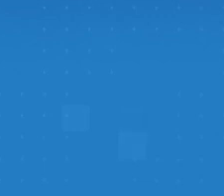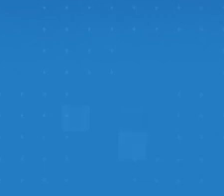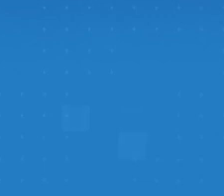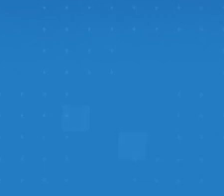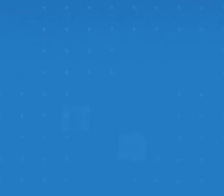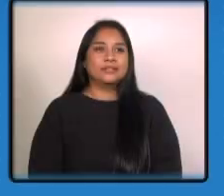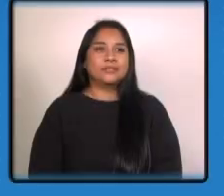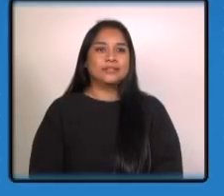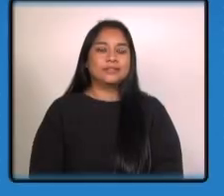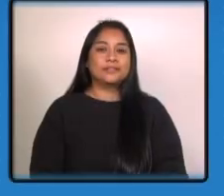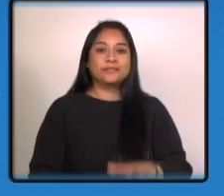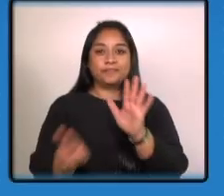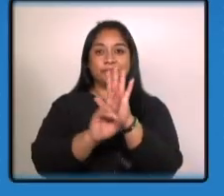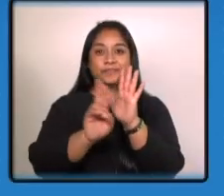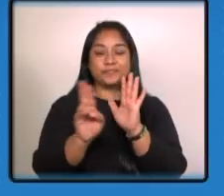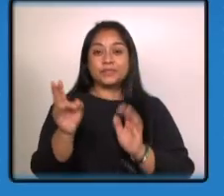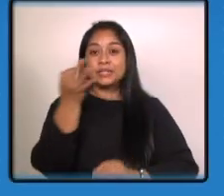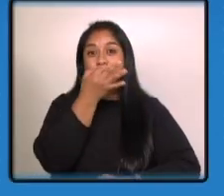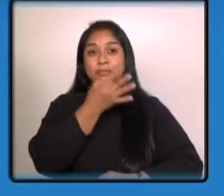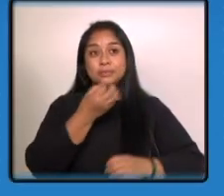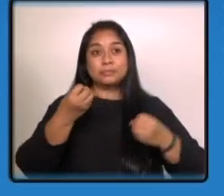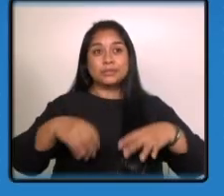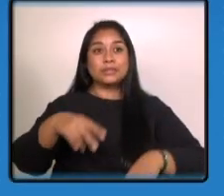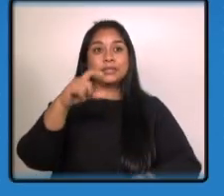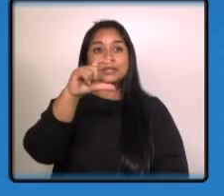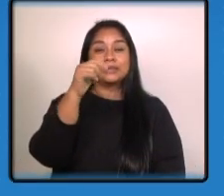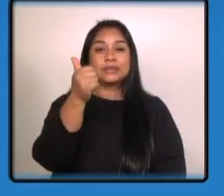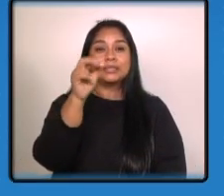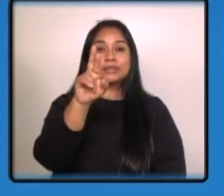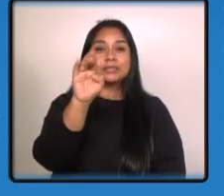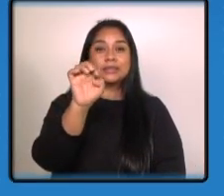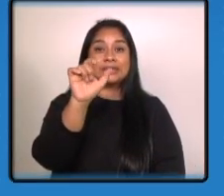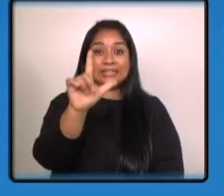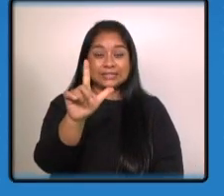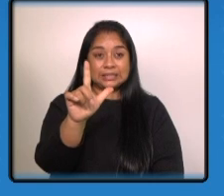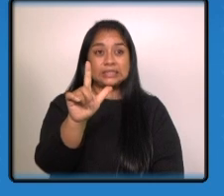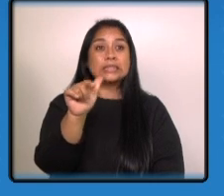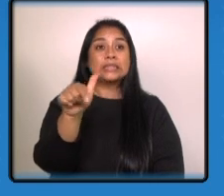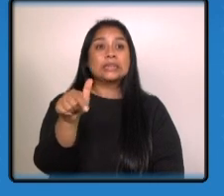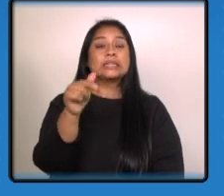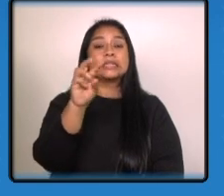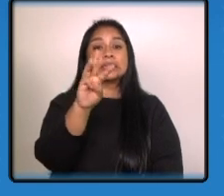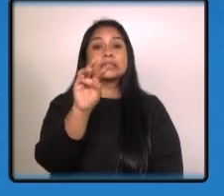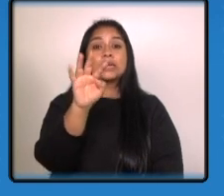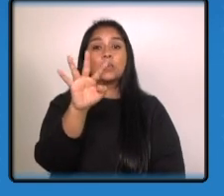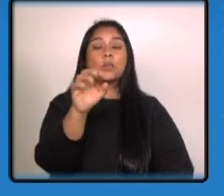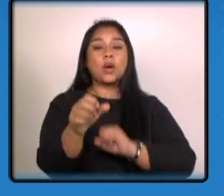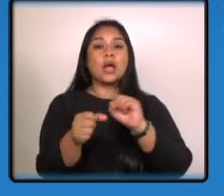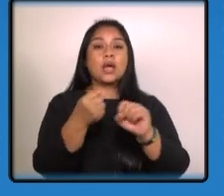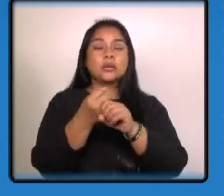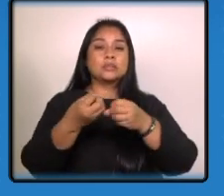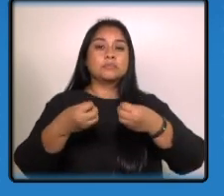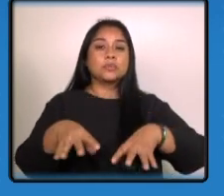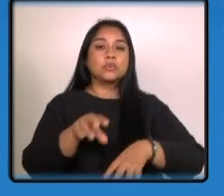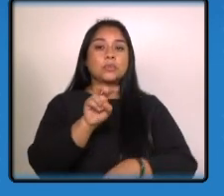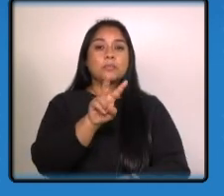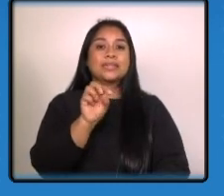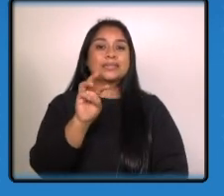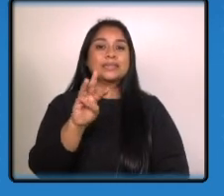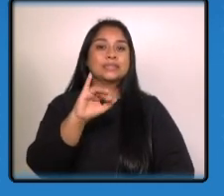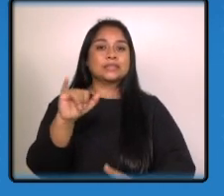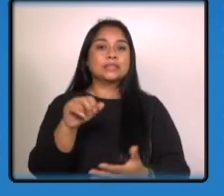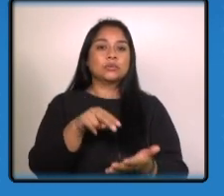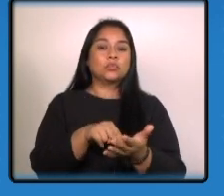alerta Isabel Claudina Karel Suleidi Selene Zamora de 34 años desapareció el 23 de